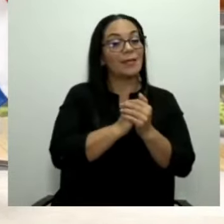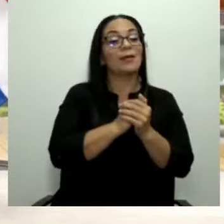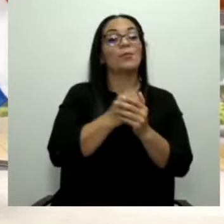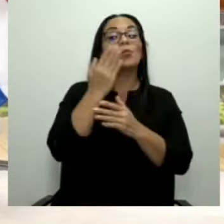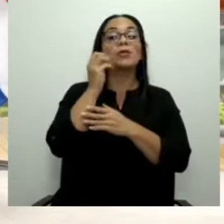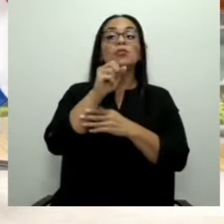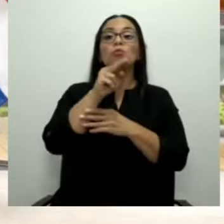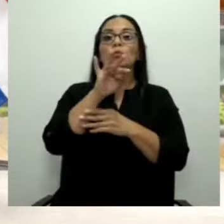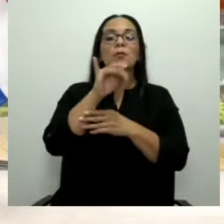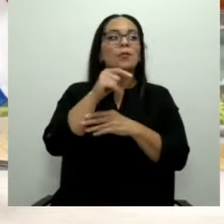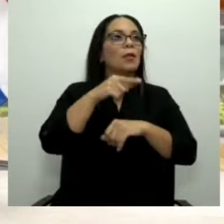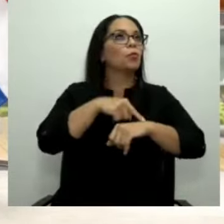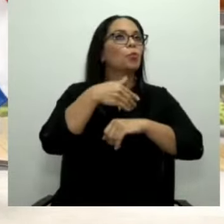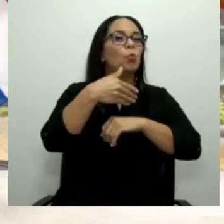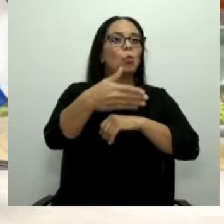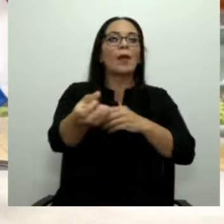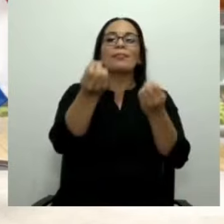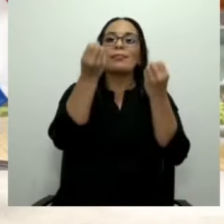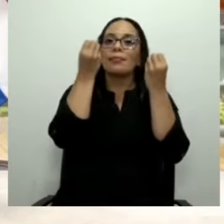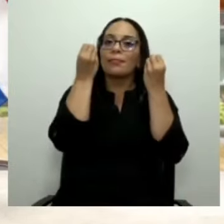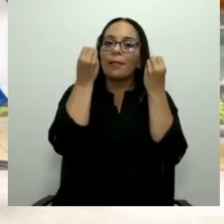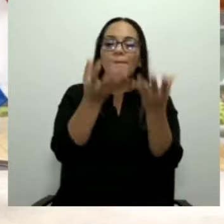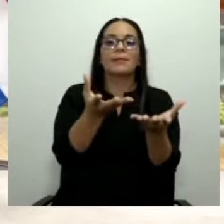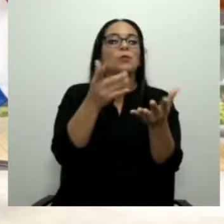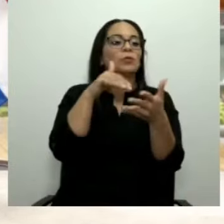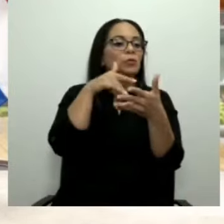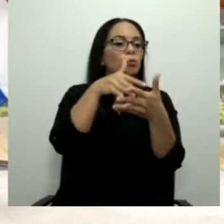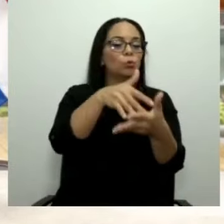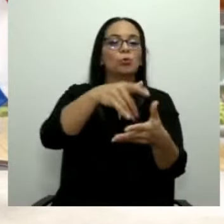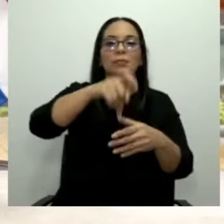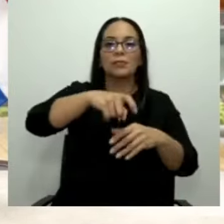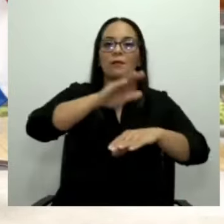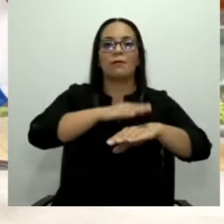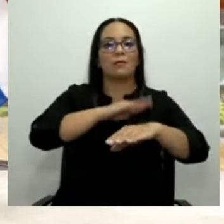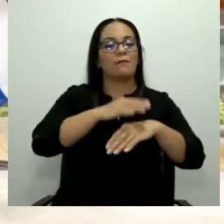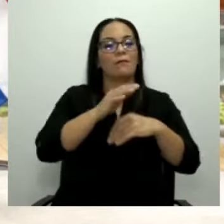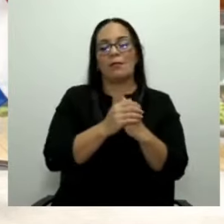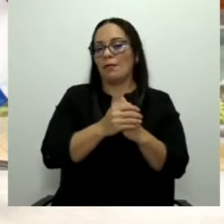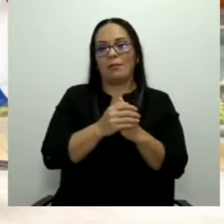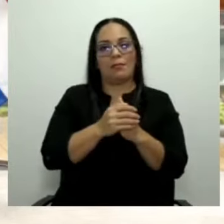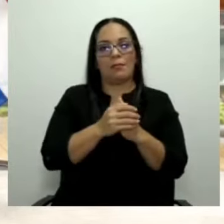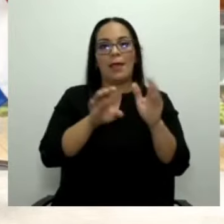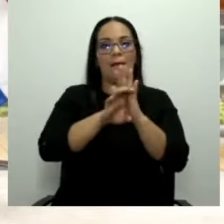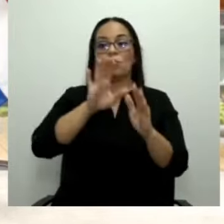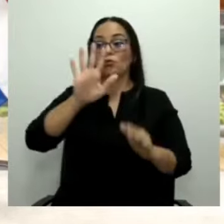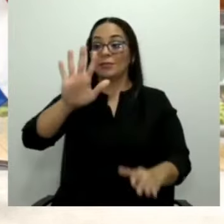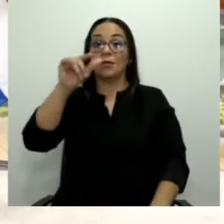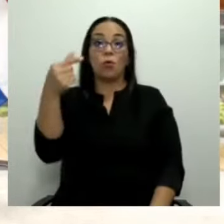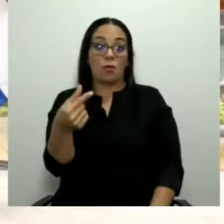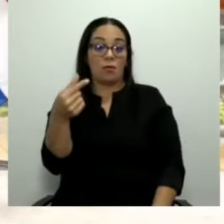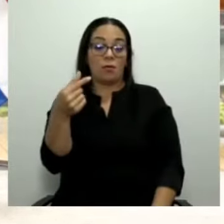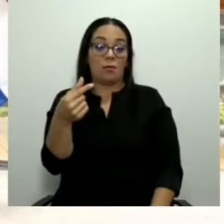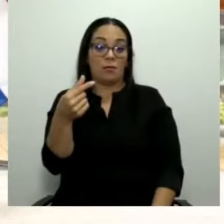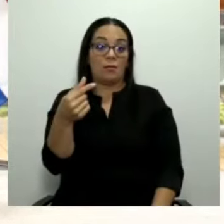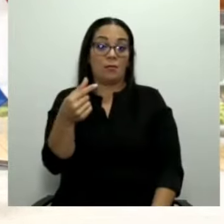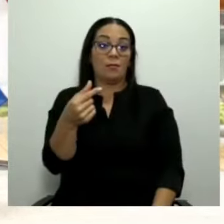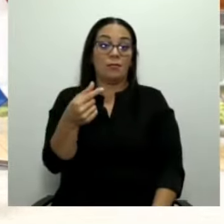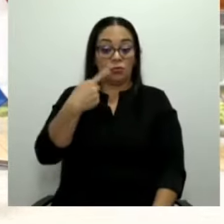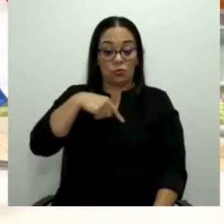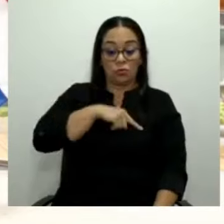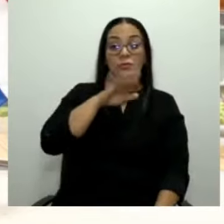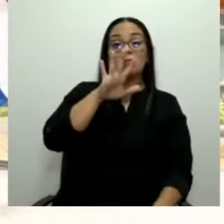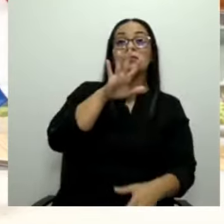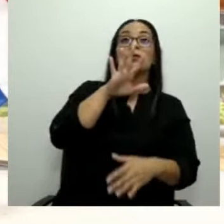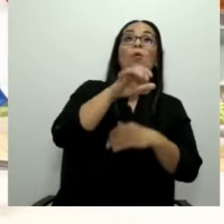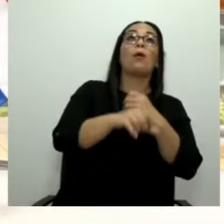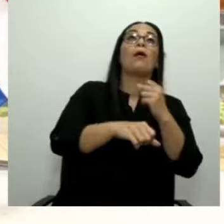demasiado sacando estos estudios de necesidad y factibilidad. Le doy el ejemplo de 5G, nosotros duramos dos años esperando que lo sacaran